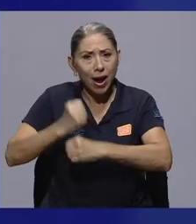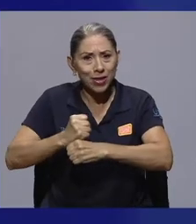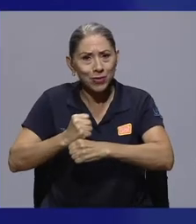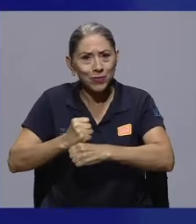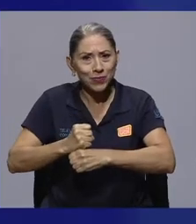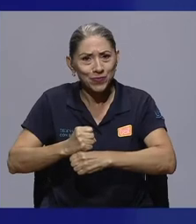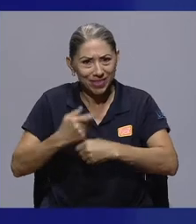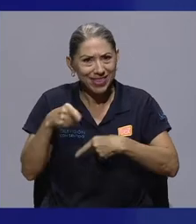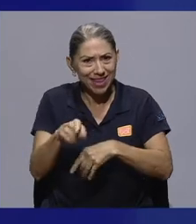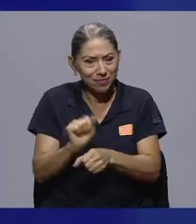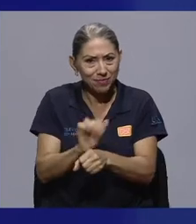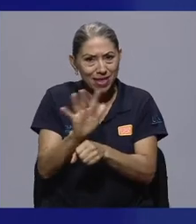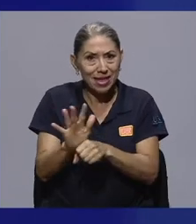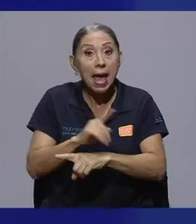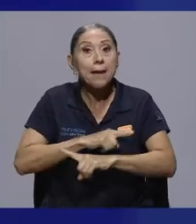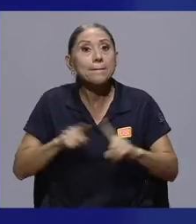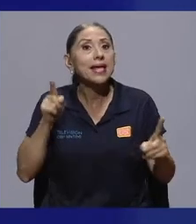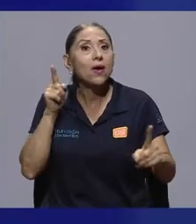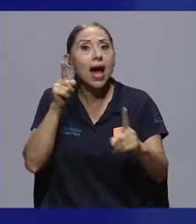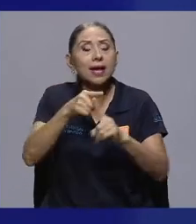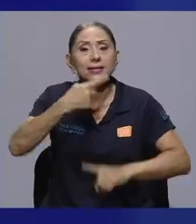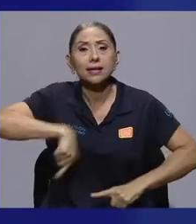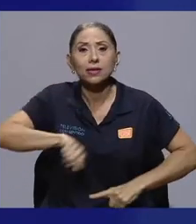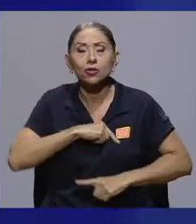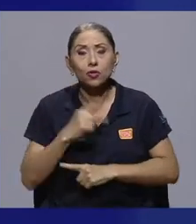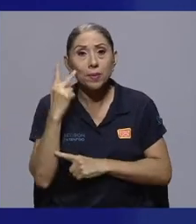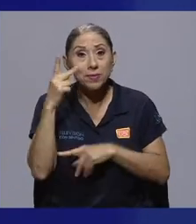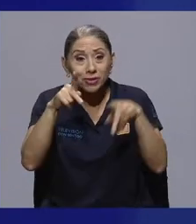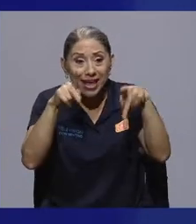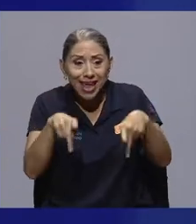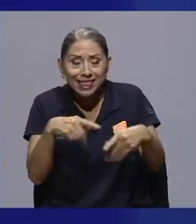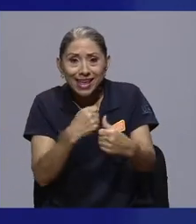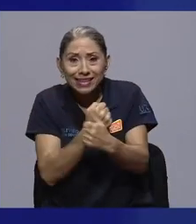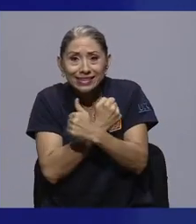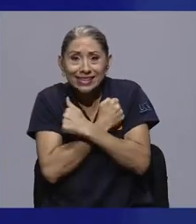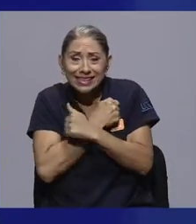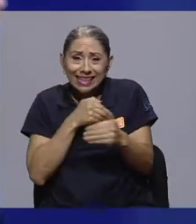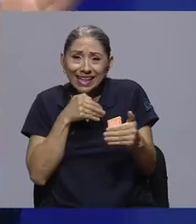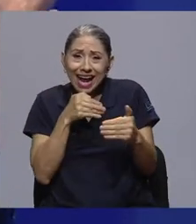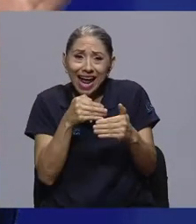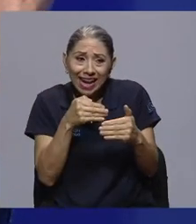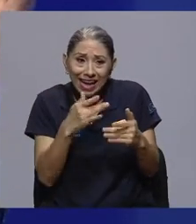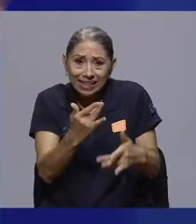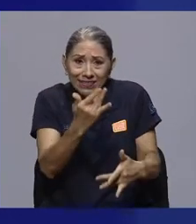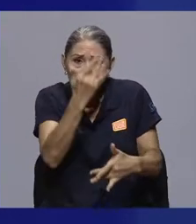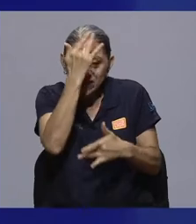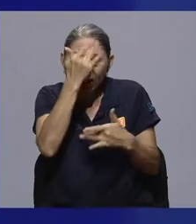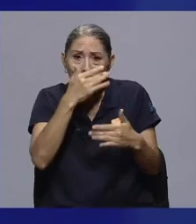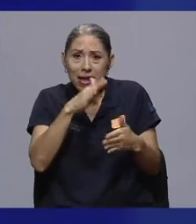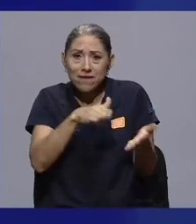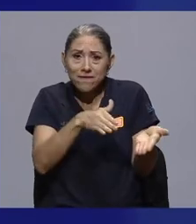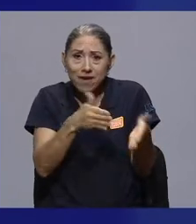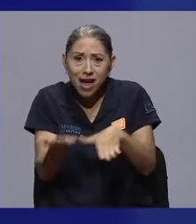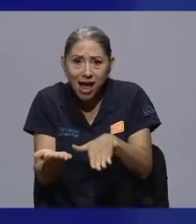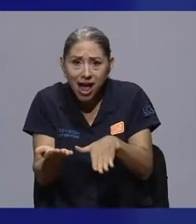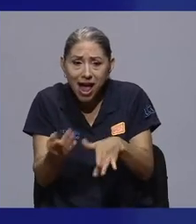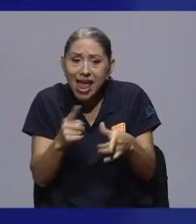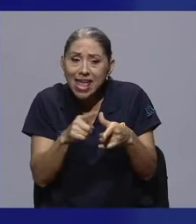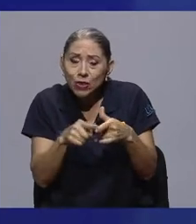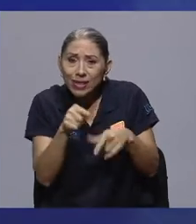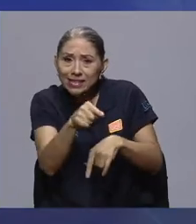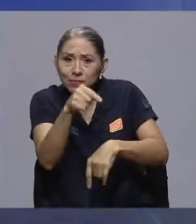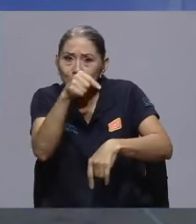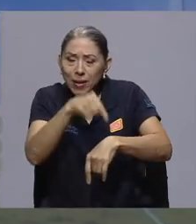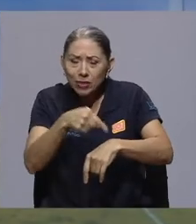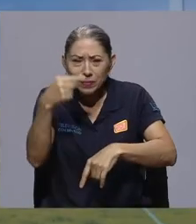empezamos a ver gente cercana que realmente se enferma y fallece, que nos empezamos como a concentrar en el